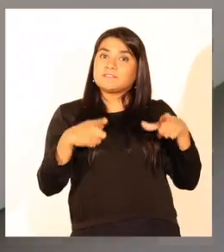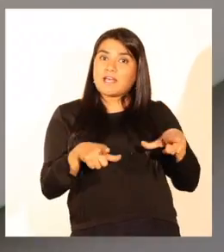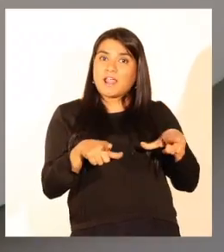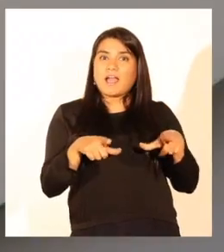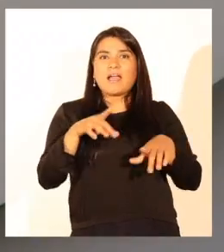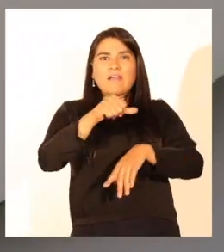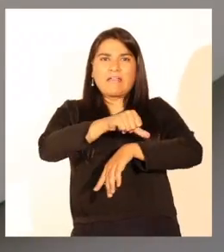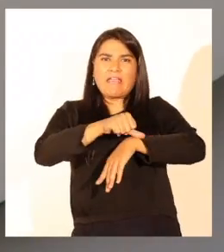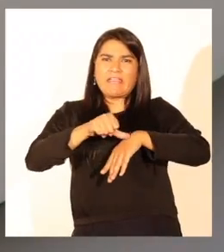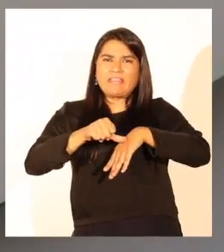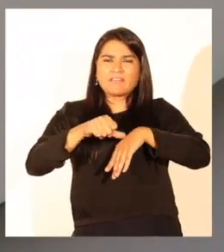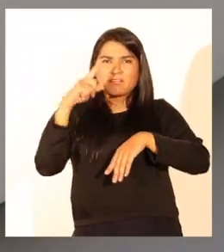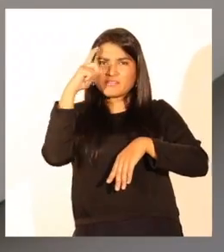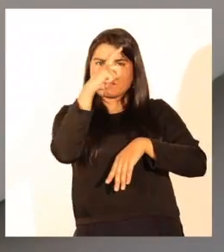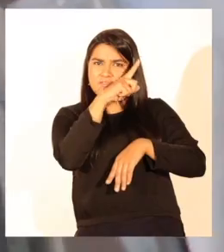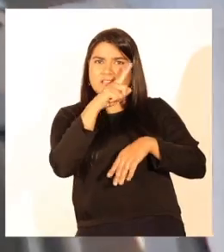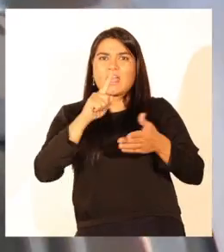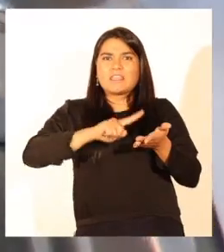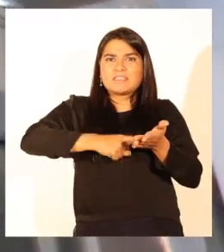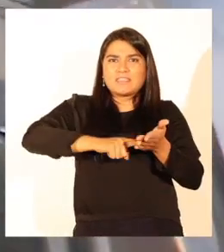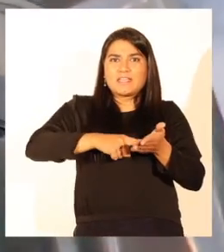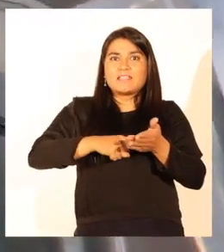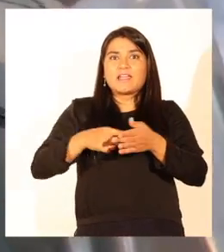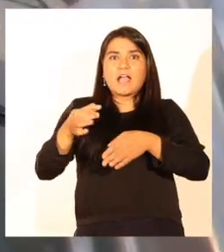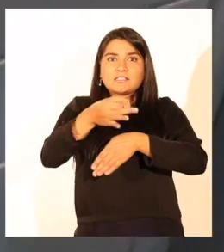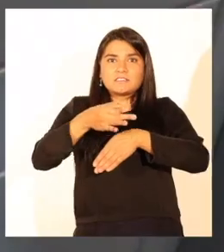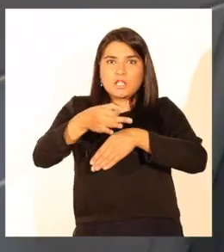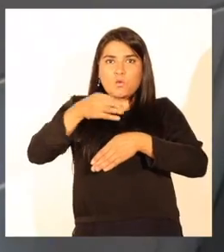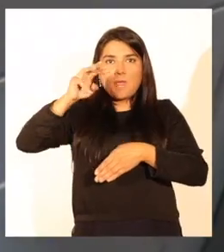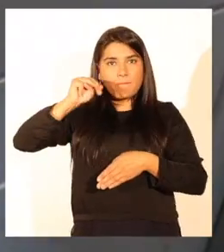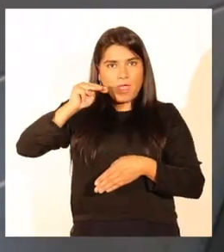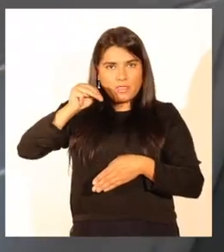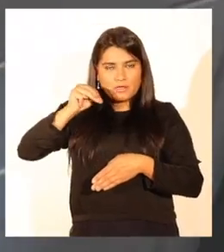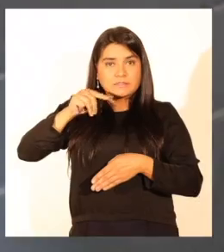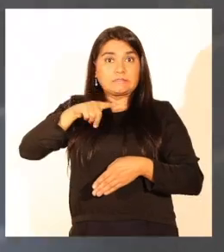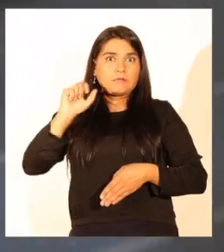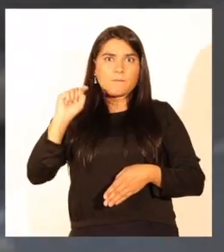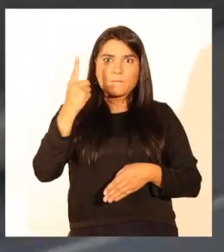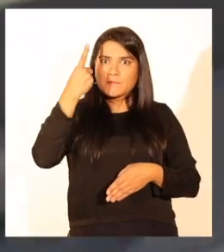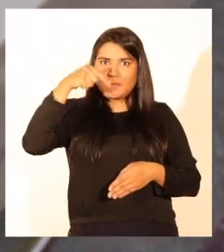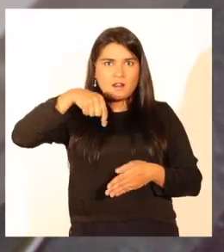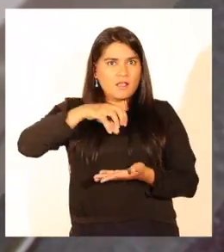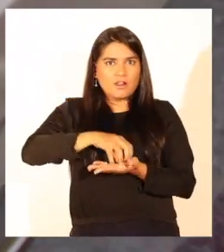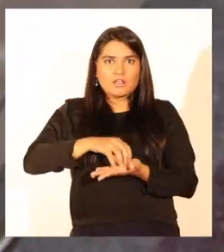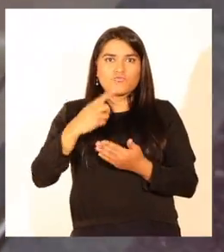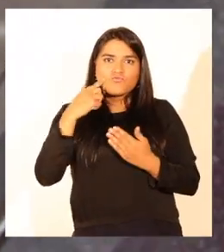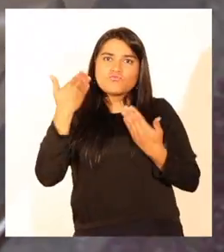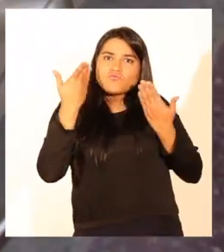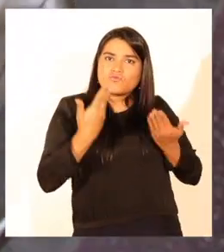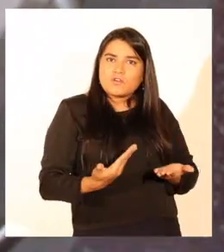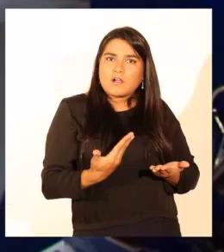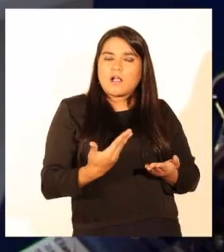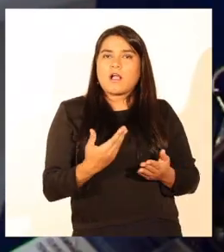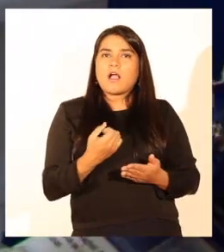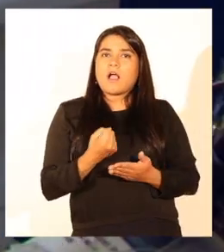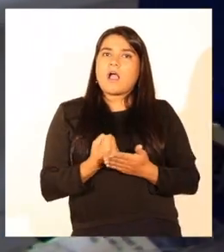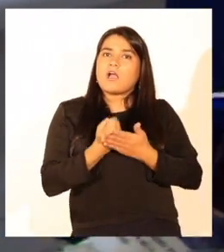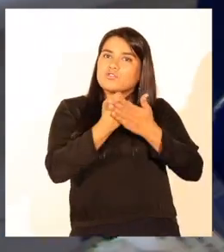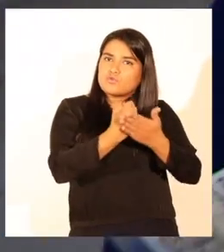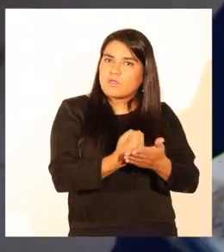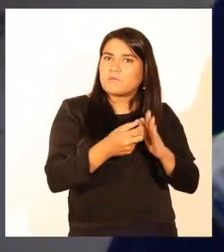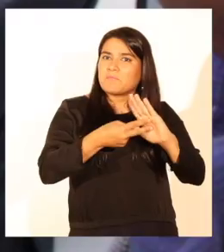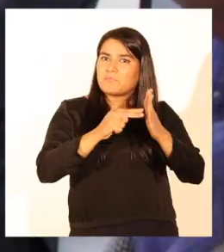Sala de Heridas Complejas, incorporando la técnica de células madres, pionera en la región, y que busca otorgar una solución